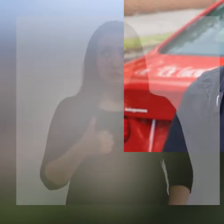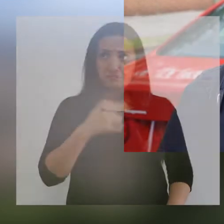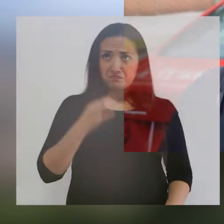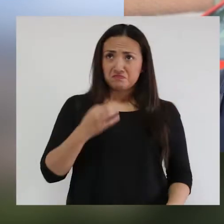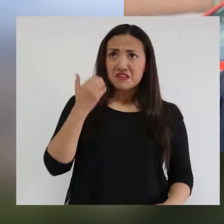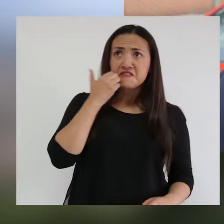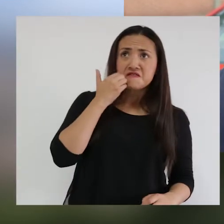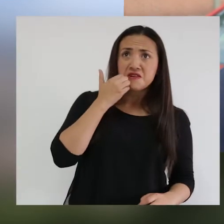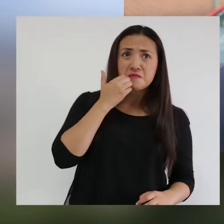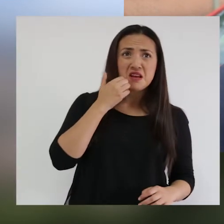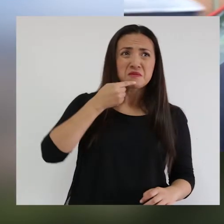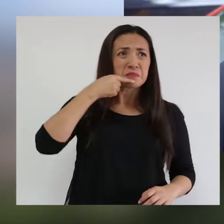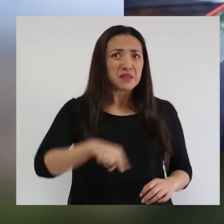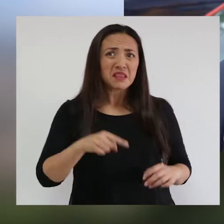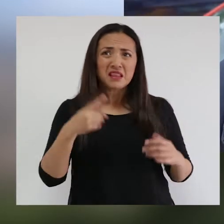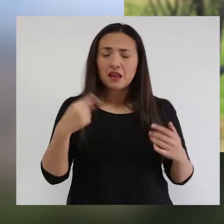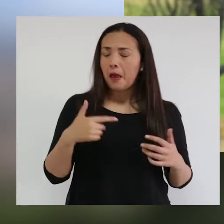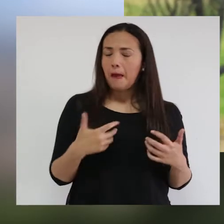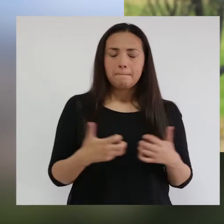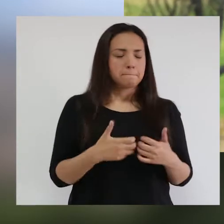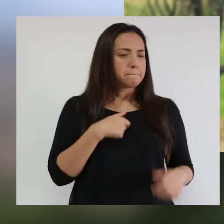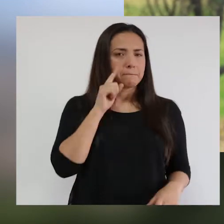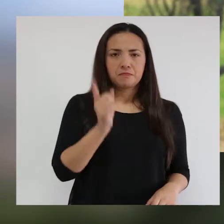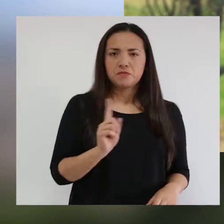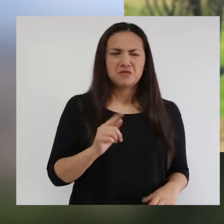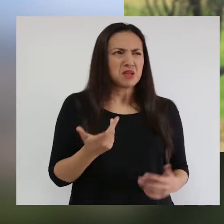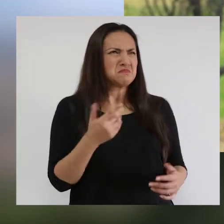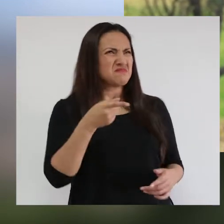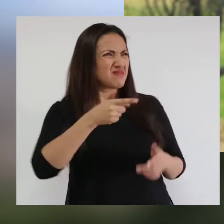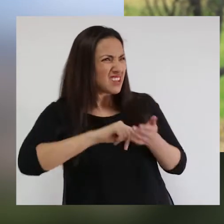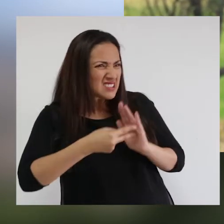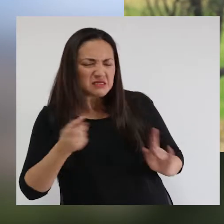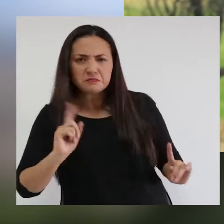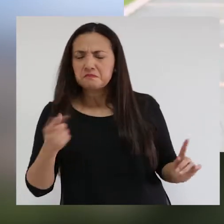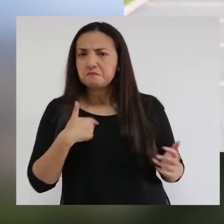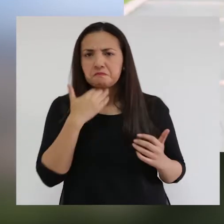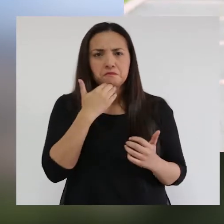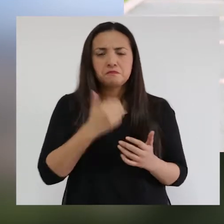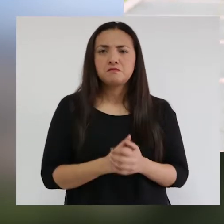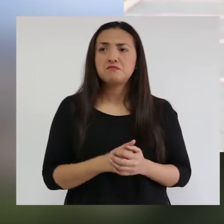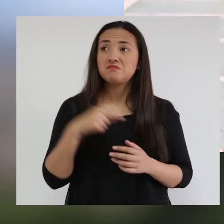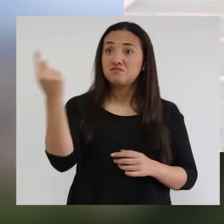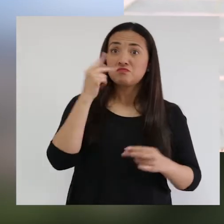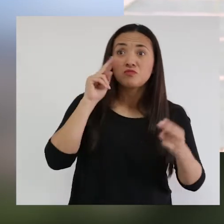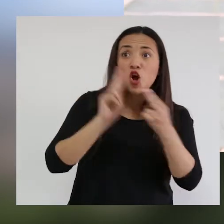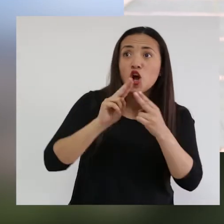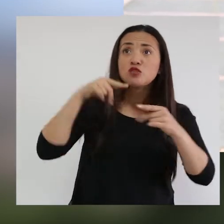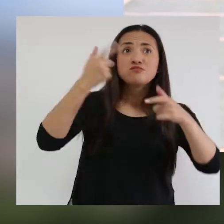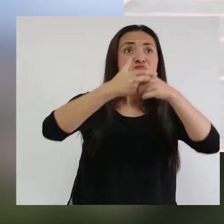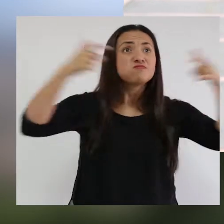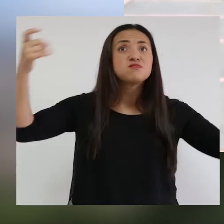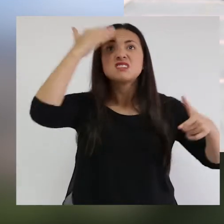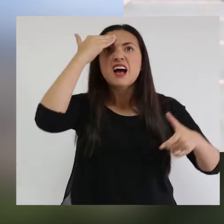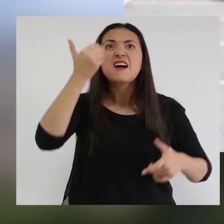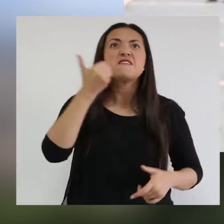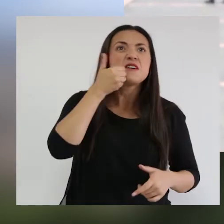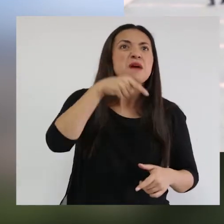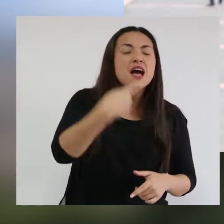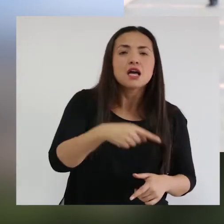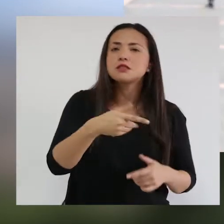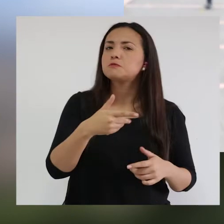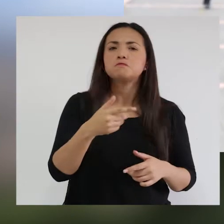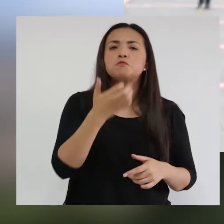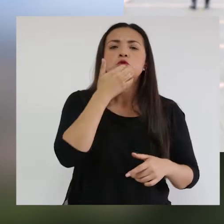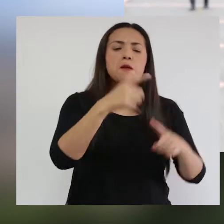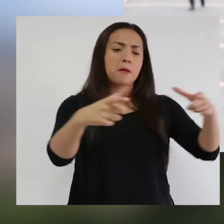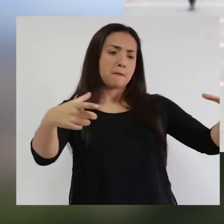No sé qué dicen las enfermedades huérfanas. No, no tengo idea de cuáles son. Es una enfermedad que es poco conocida,